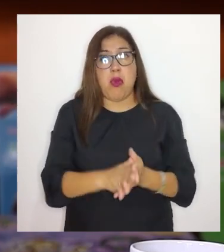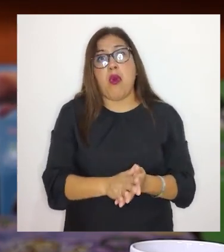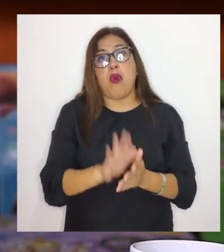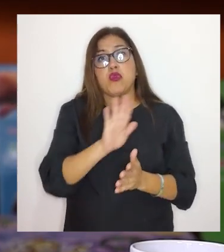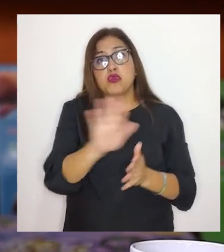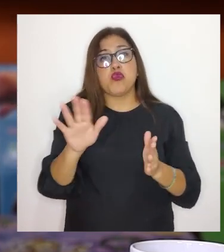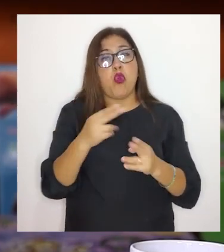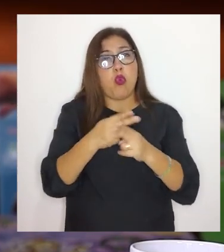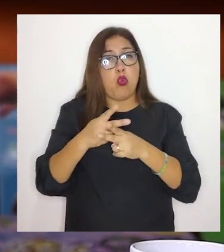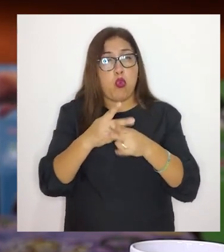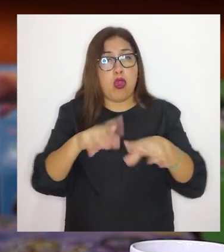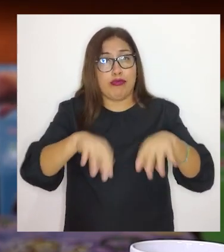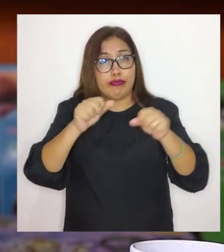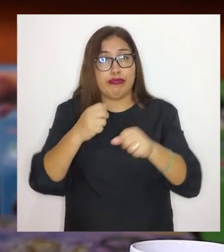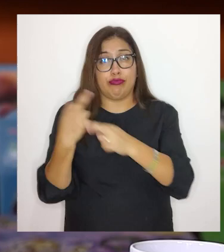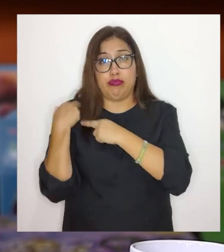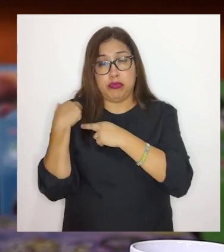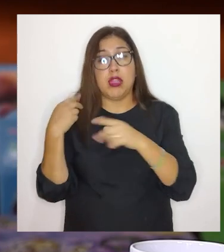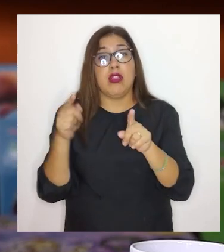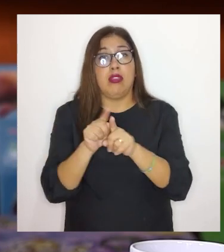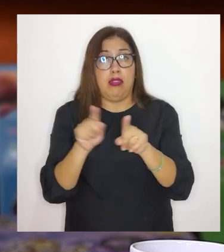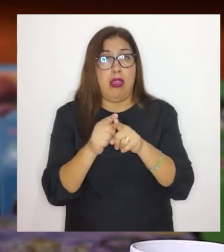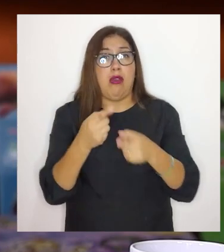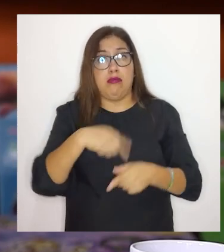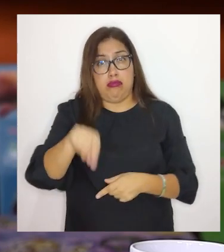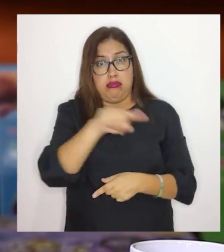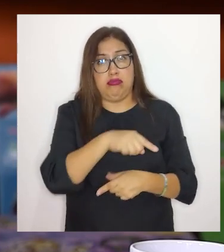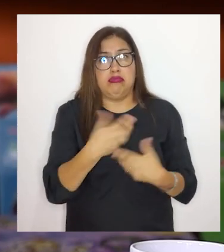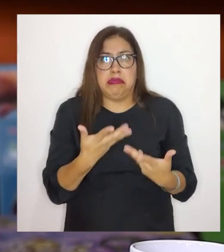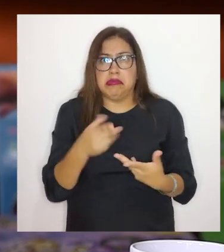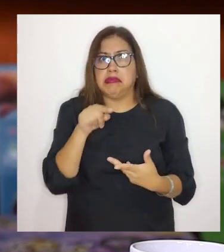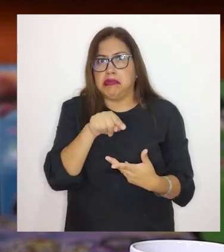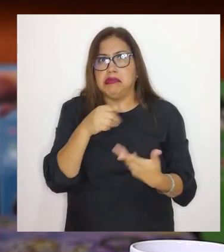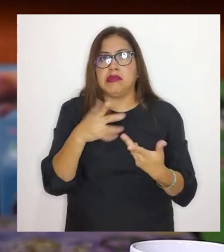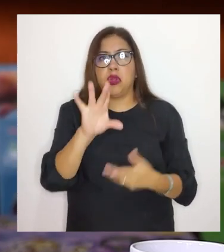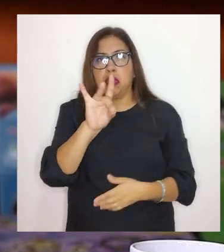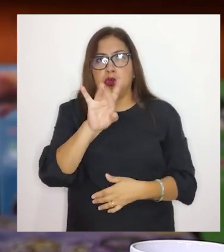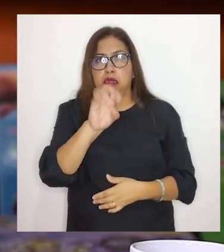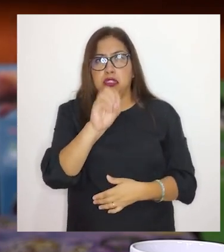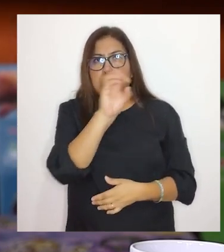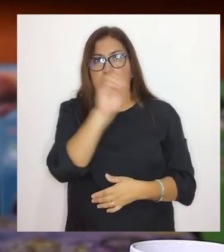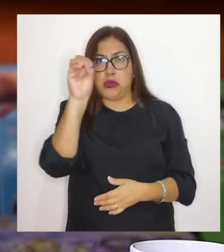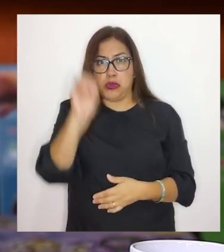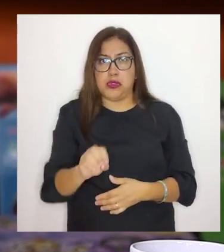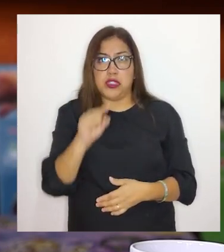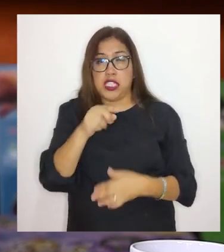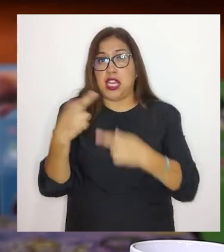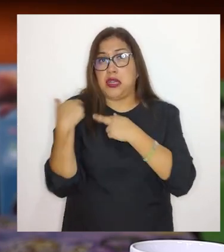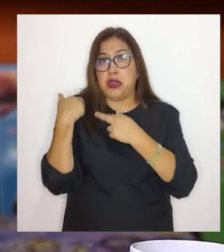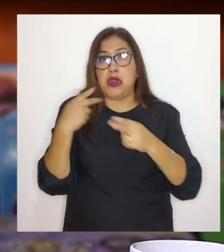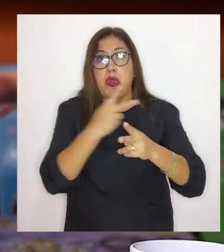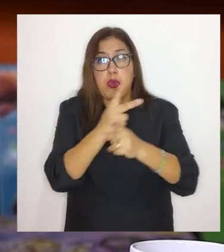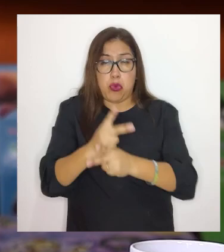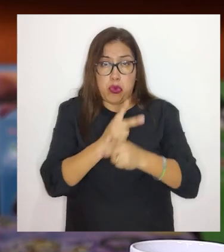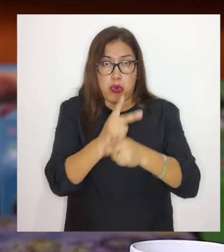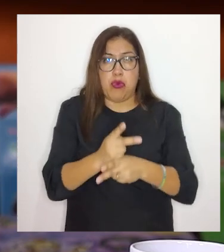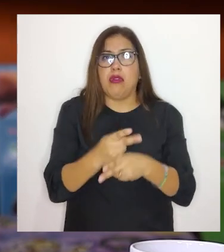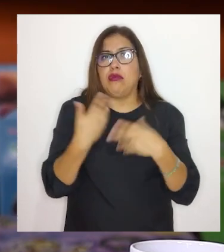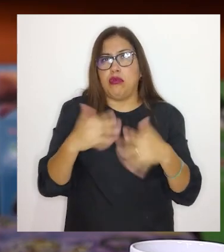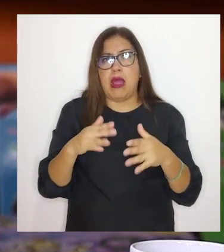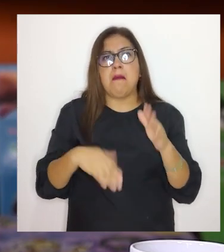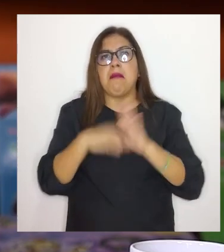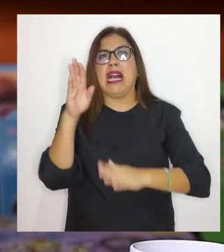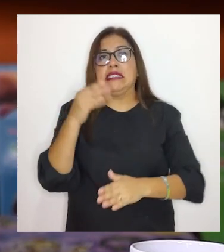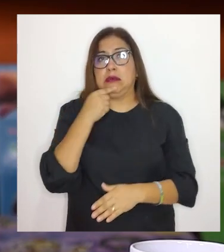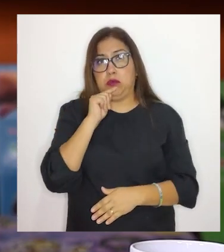usuarias, como también de sus cuidadores. Porque los cuidadores y cuidadores, dicho sea de paso, que el 80% de este rol de cuidadores